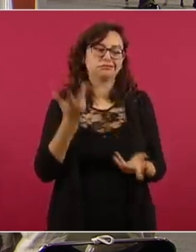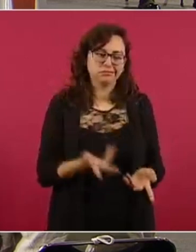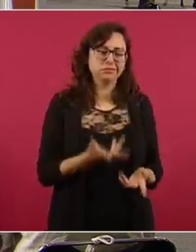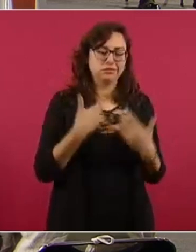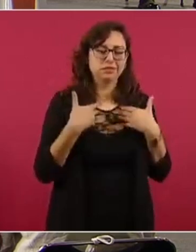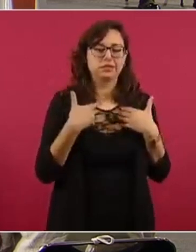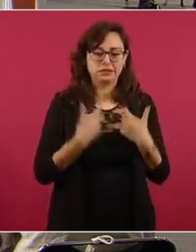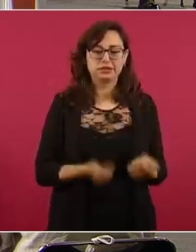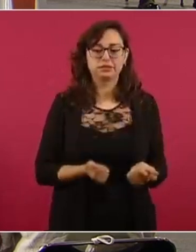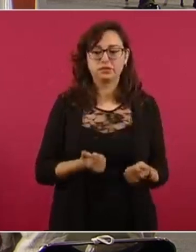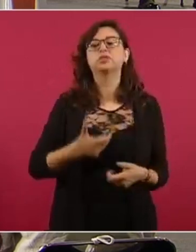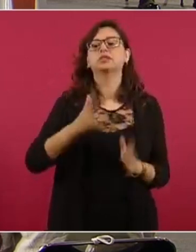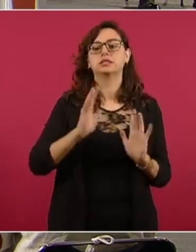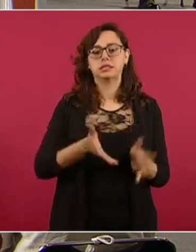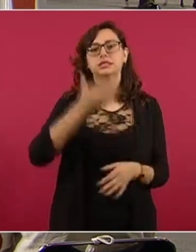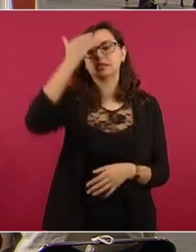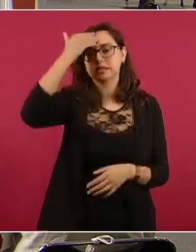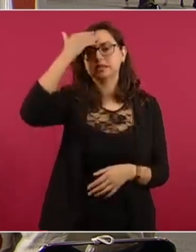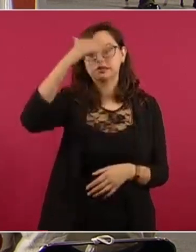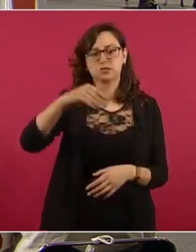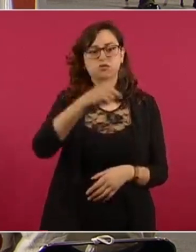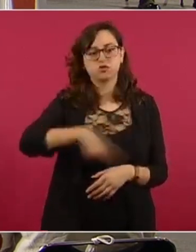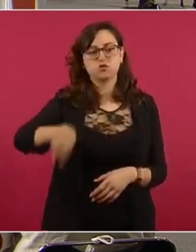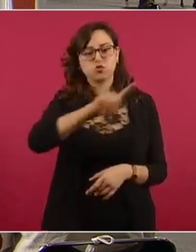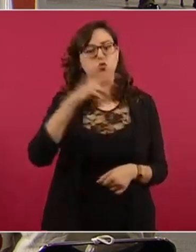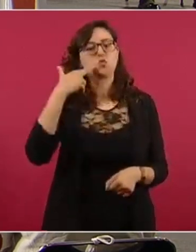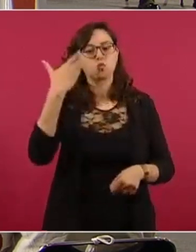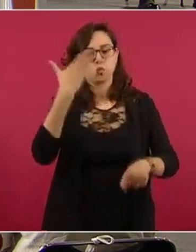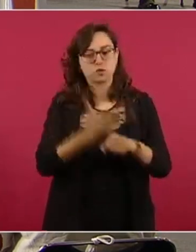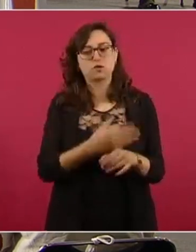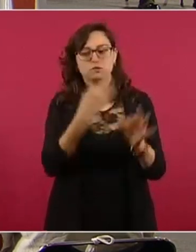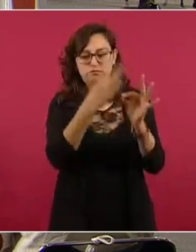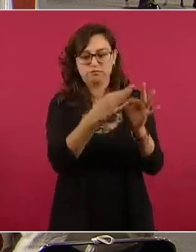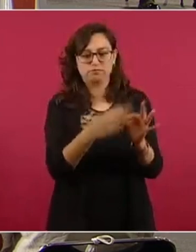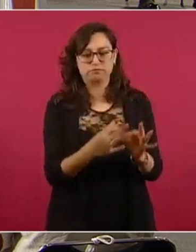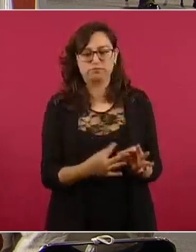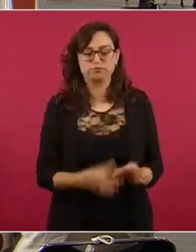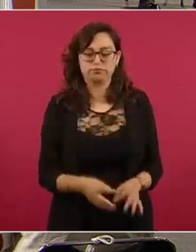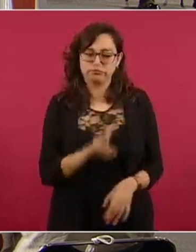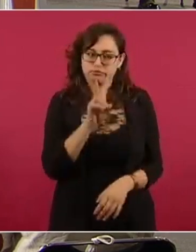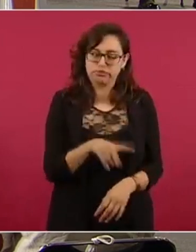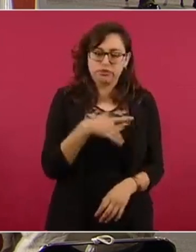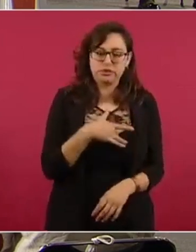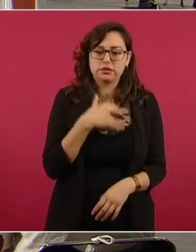haciendo de manera responsable y con mucha sensibilidad.